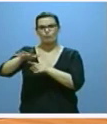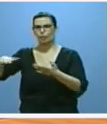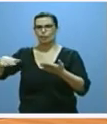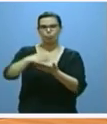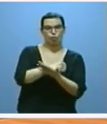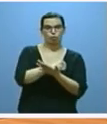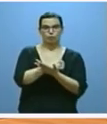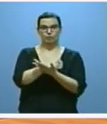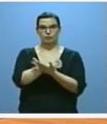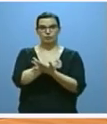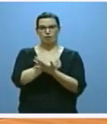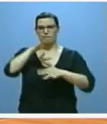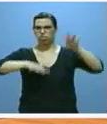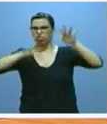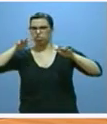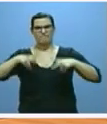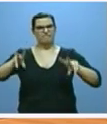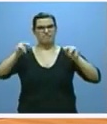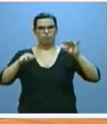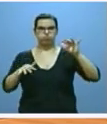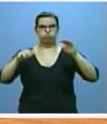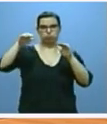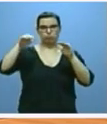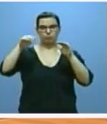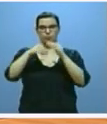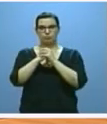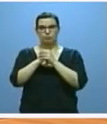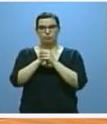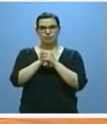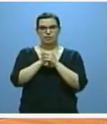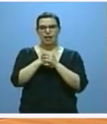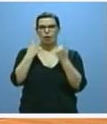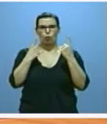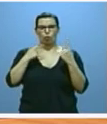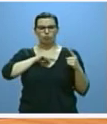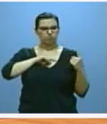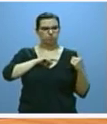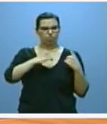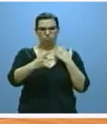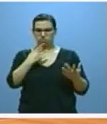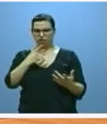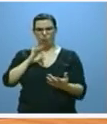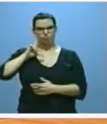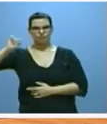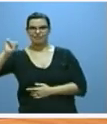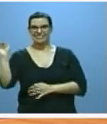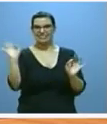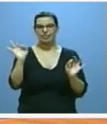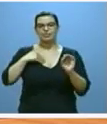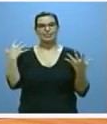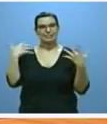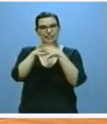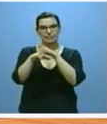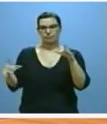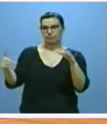corrija desigualdades y desequilibrios que no expulse a nadie y que incluya e integre a todos